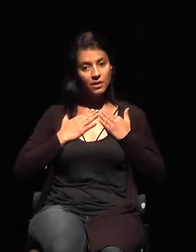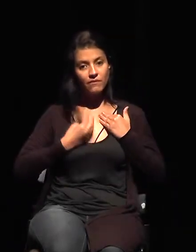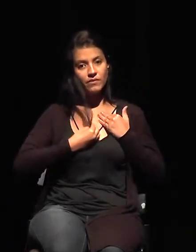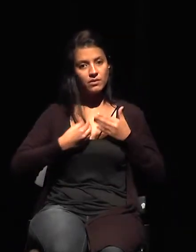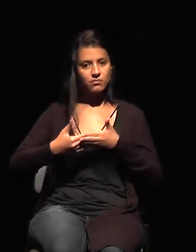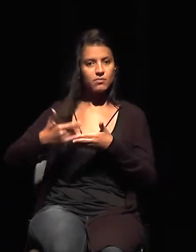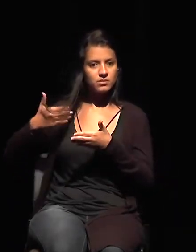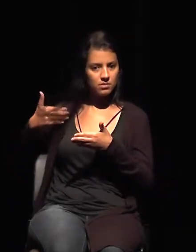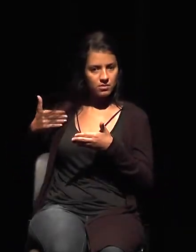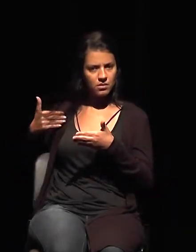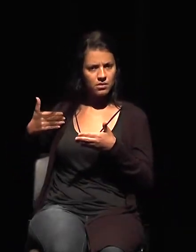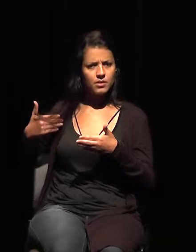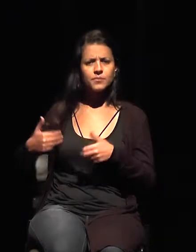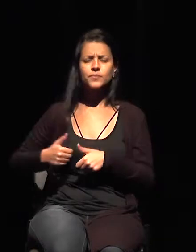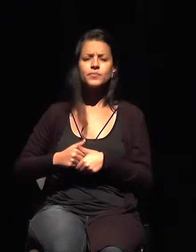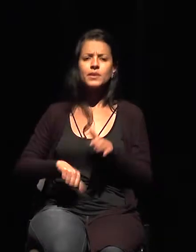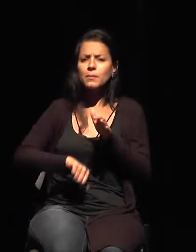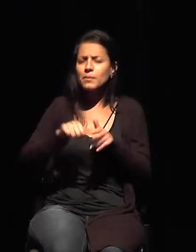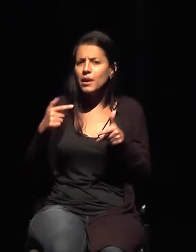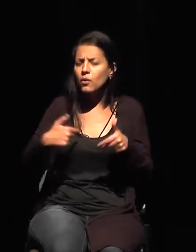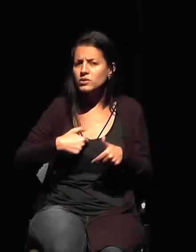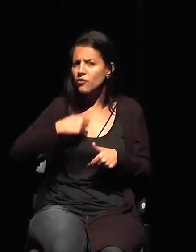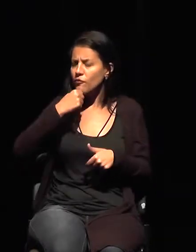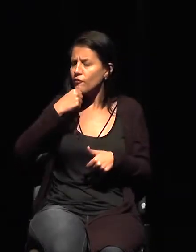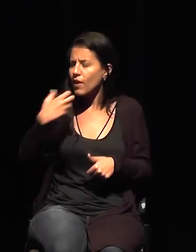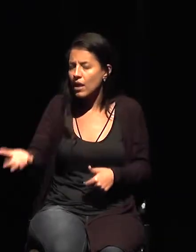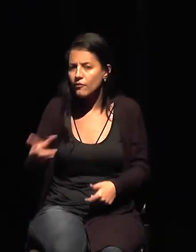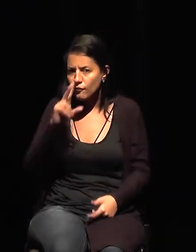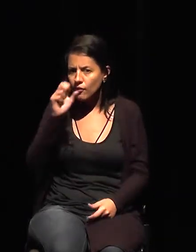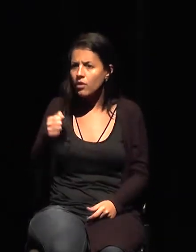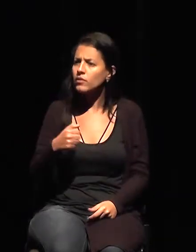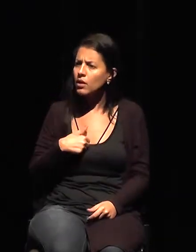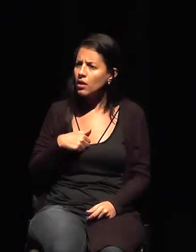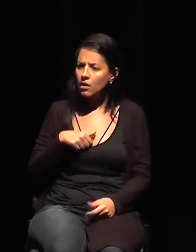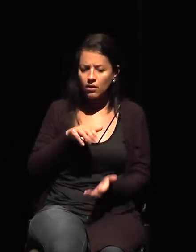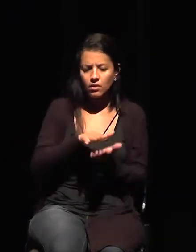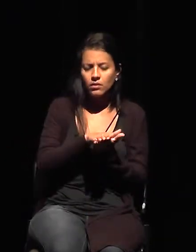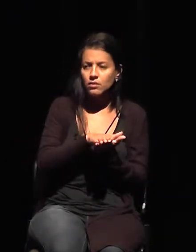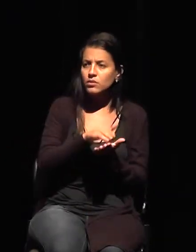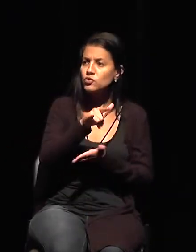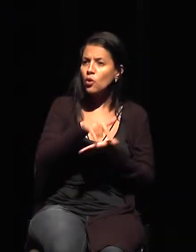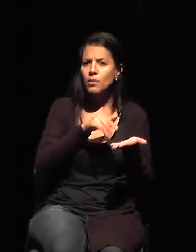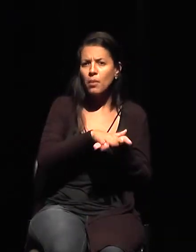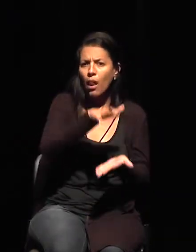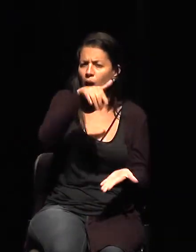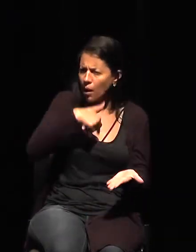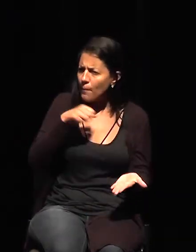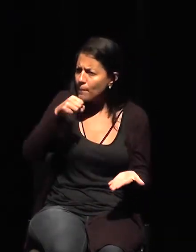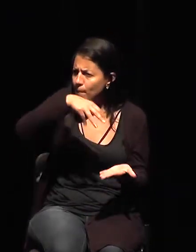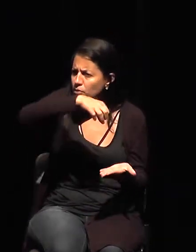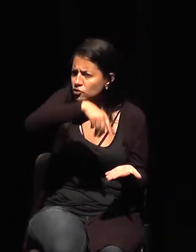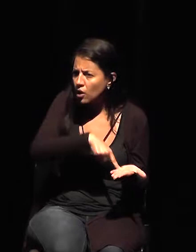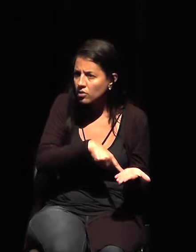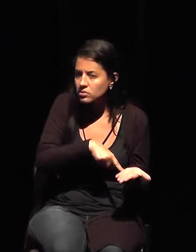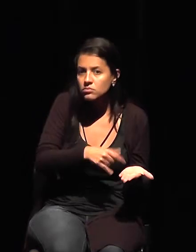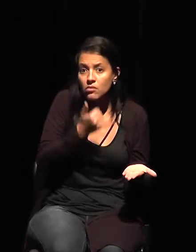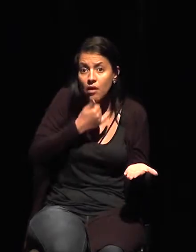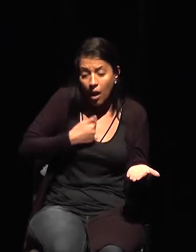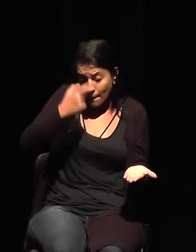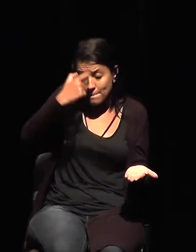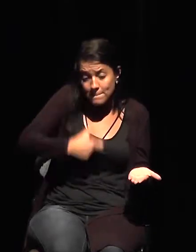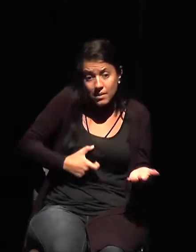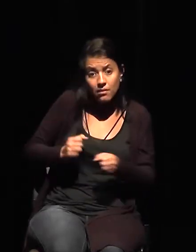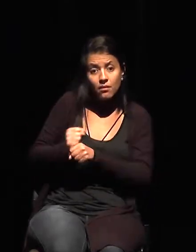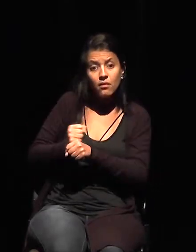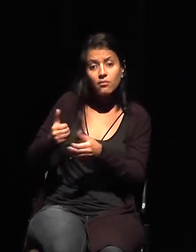lo primero que dije fue, ¿puedo hacer una copia? Porque tenía tantos documentos sobre mí de los últimos 30 años que yo